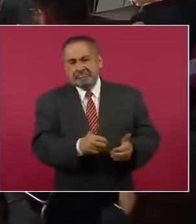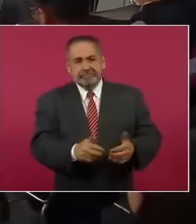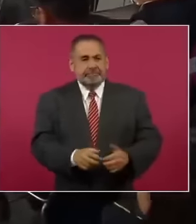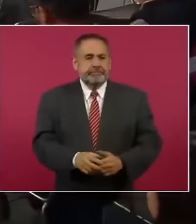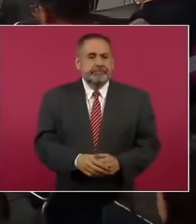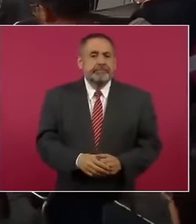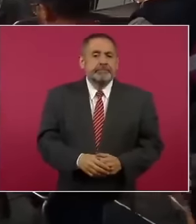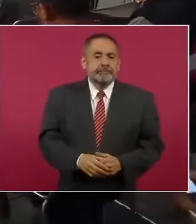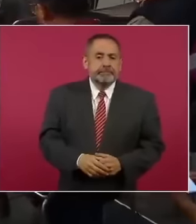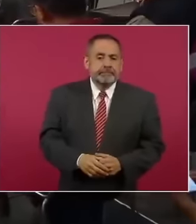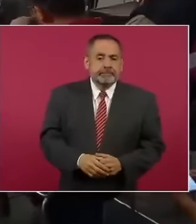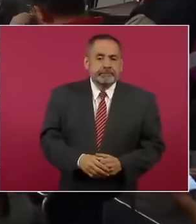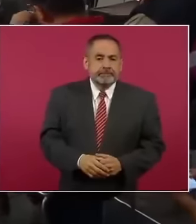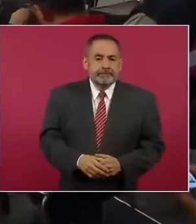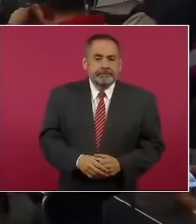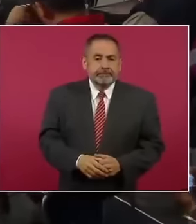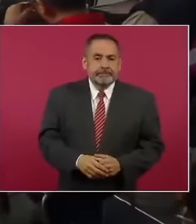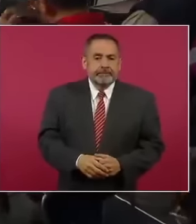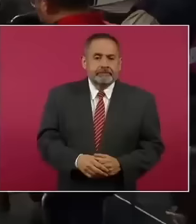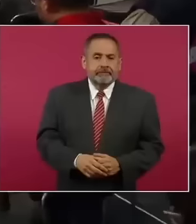se iban a